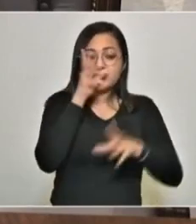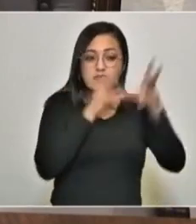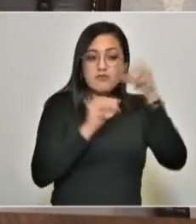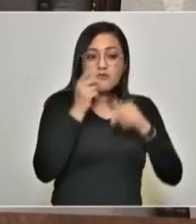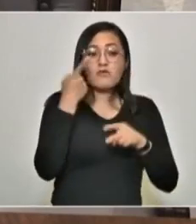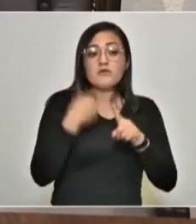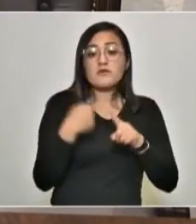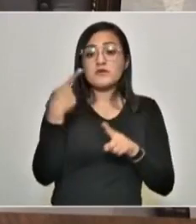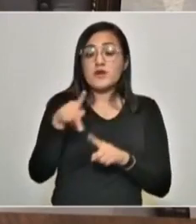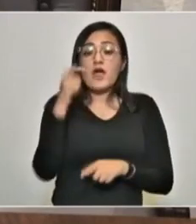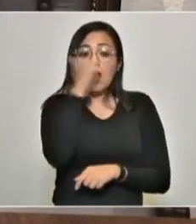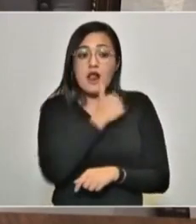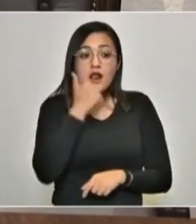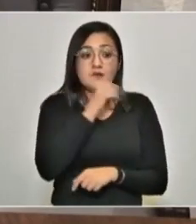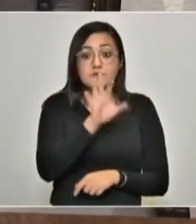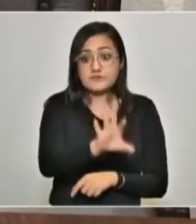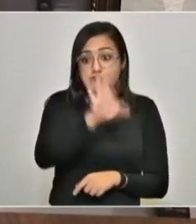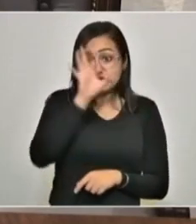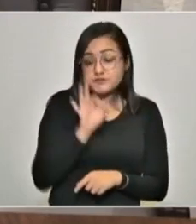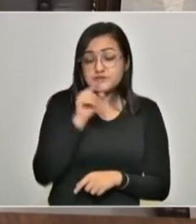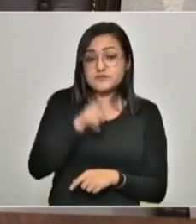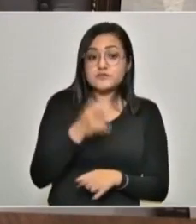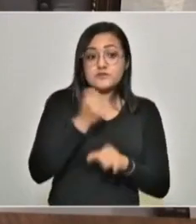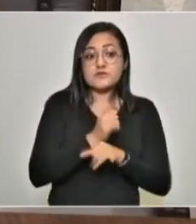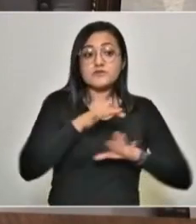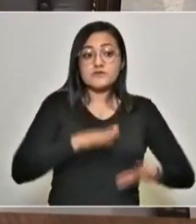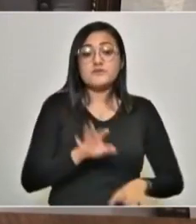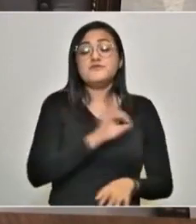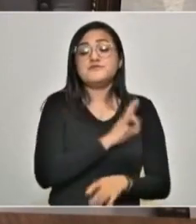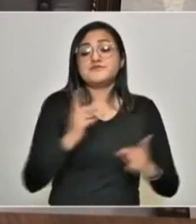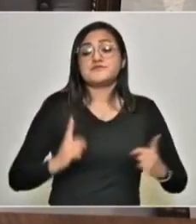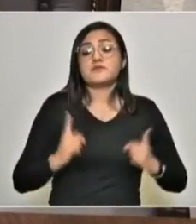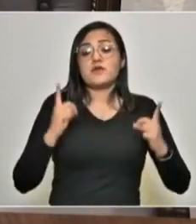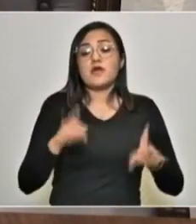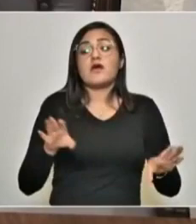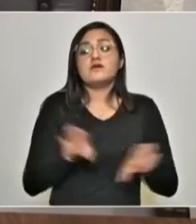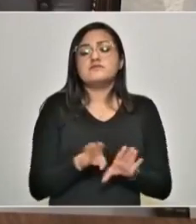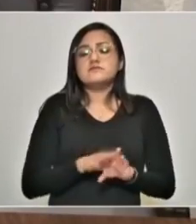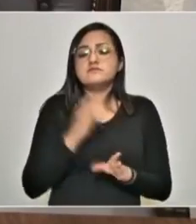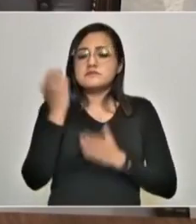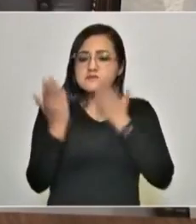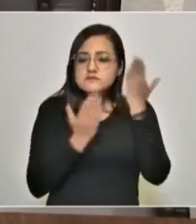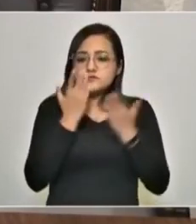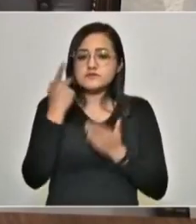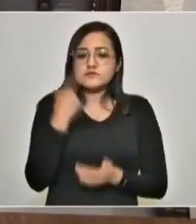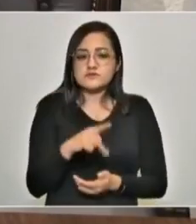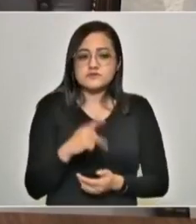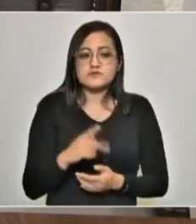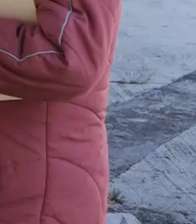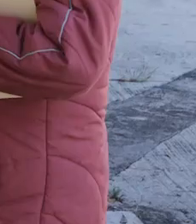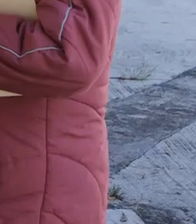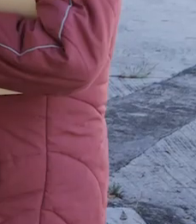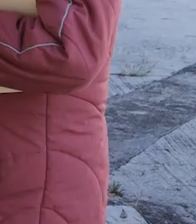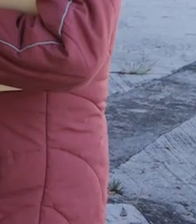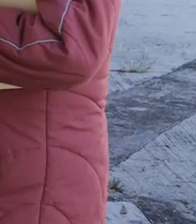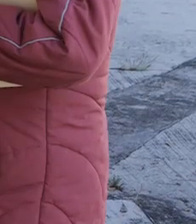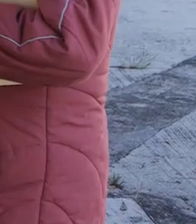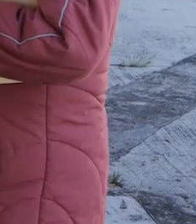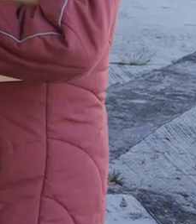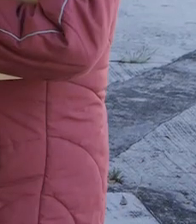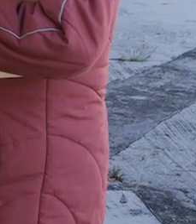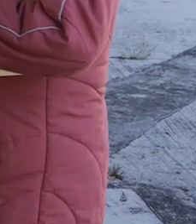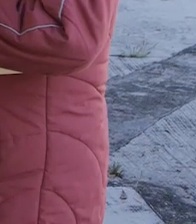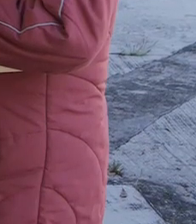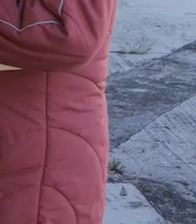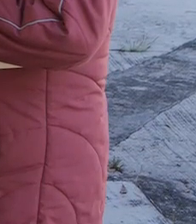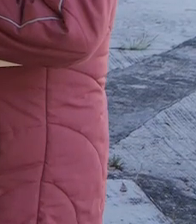el alumno puede buscar información y favorecer momentos de autoestudio. Ya conocer que podrán aplicarse actividades escalonadas para